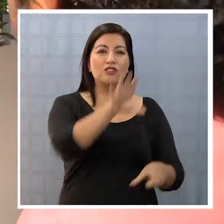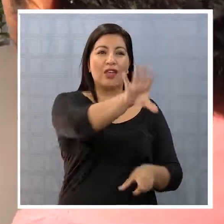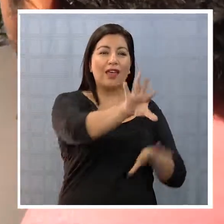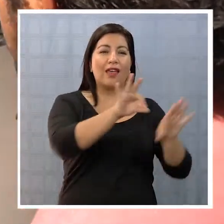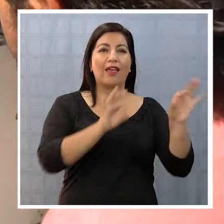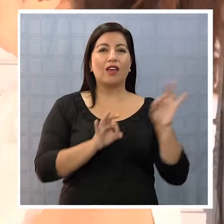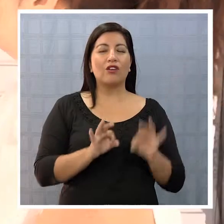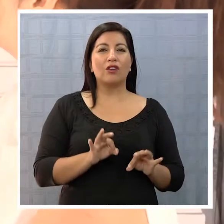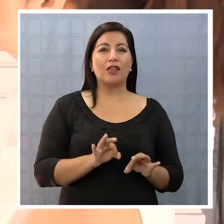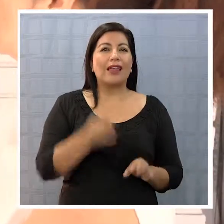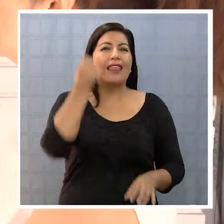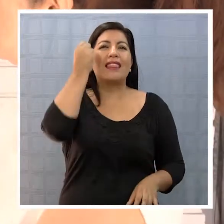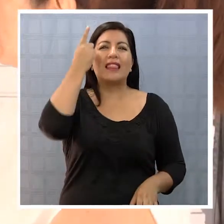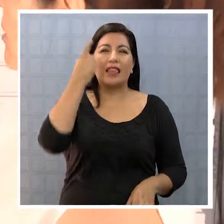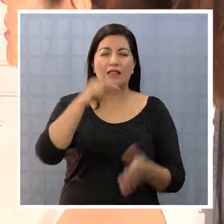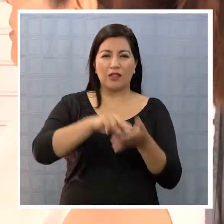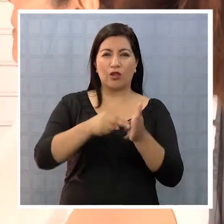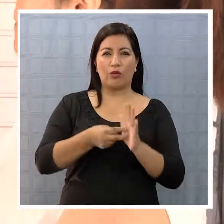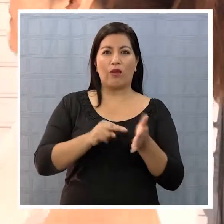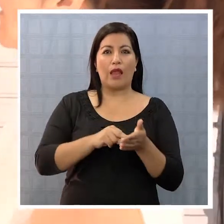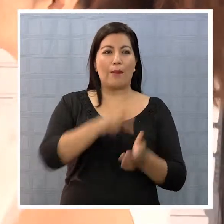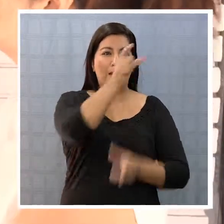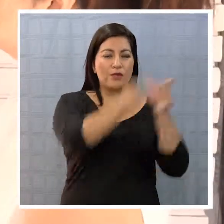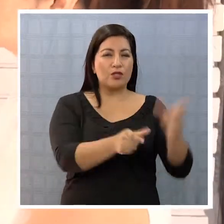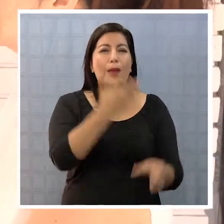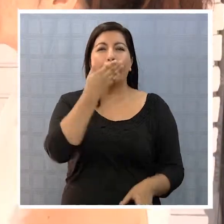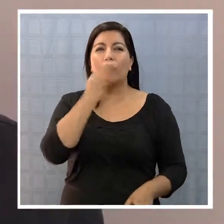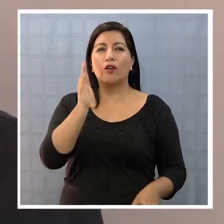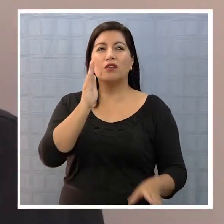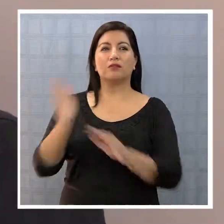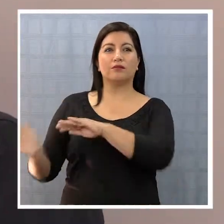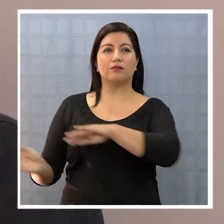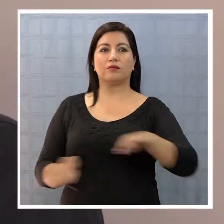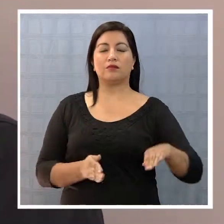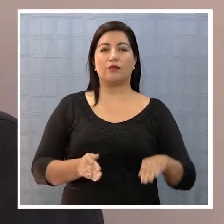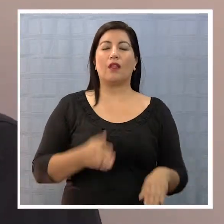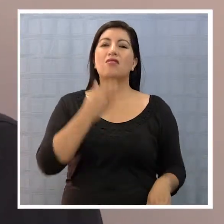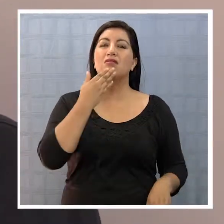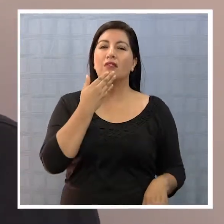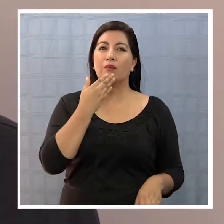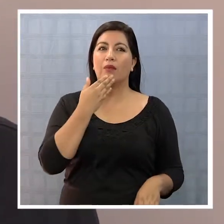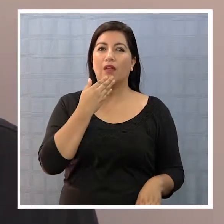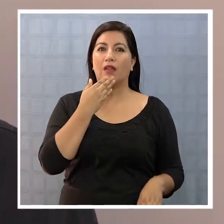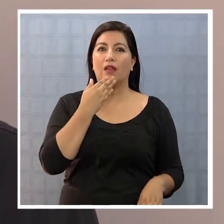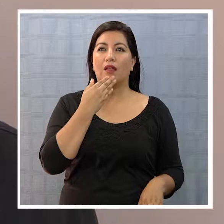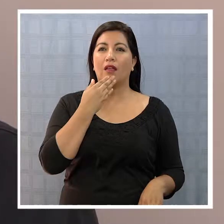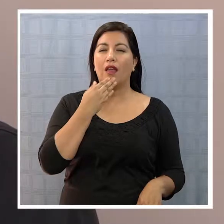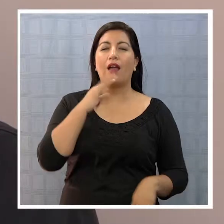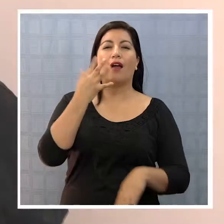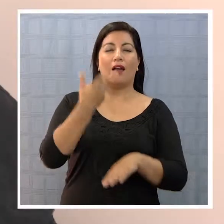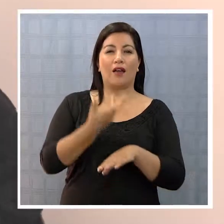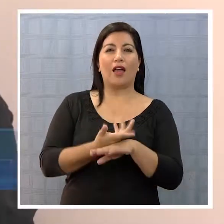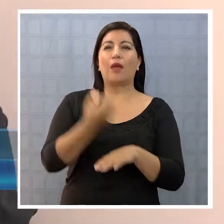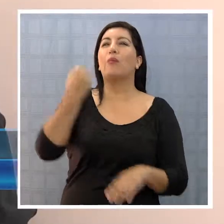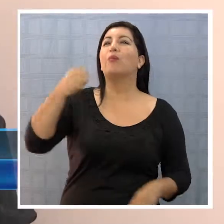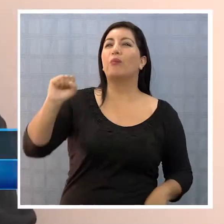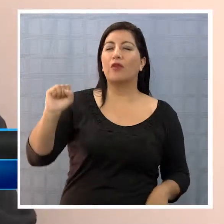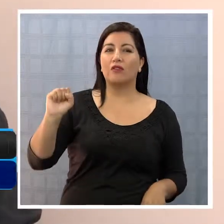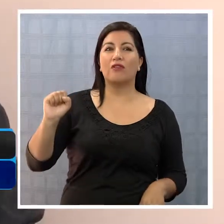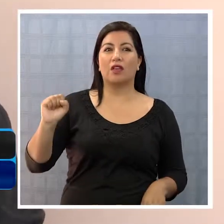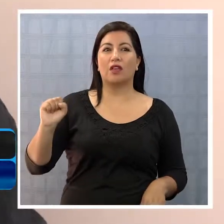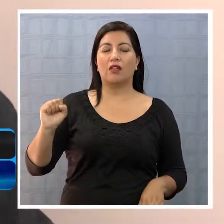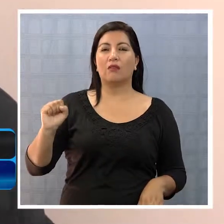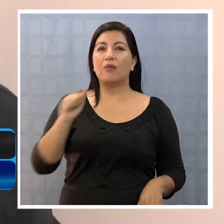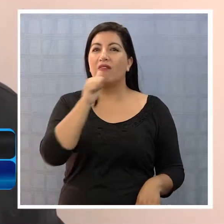problemas, las personas mejores. Primó la tozudez, primó la cuota partidaria. No va a generar el consenso que